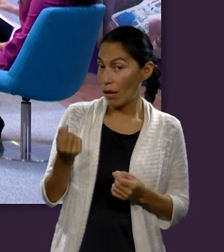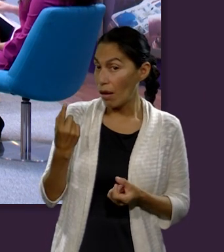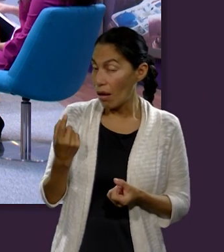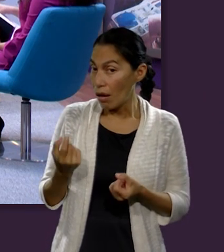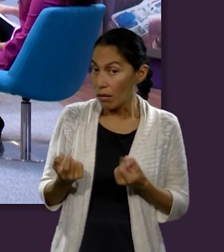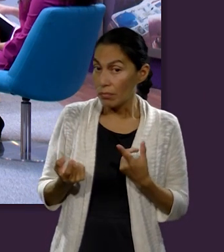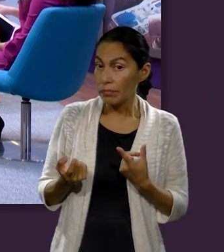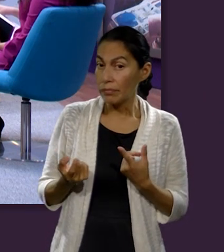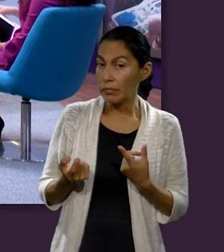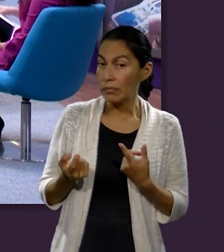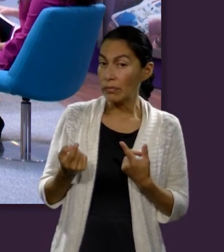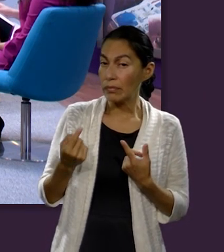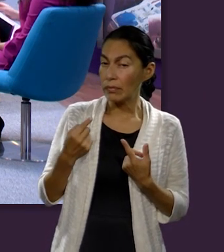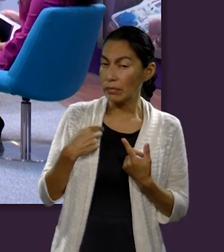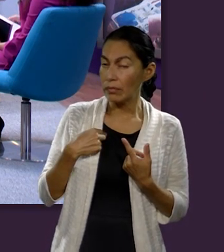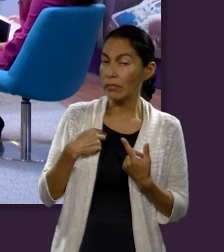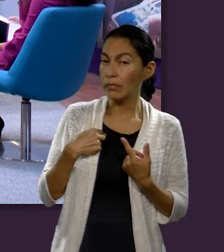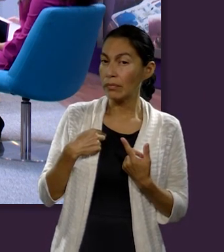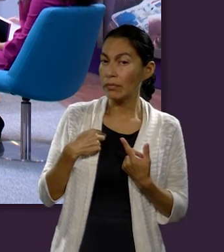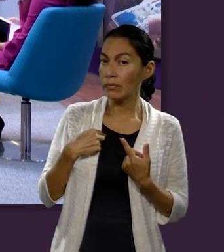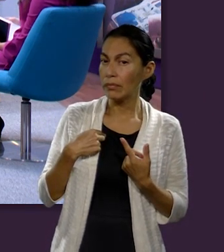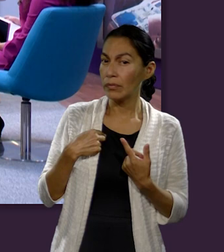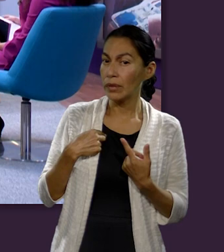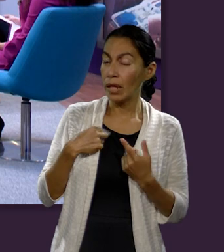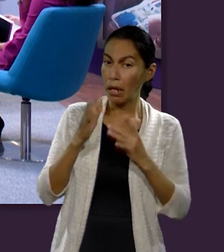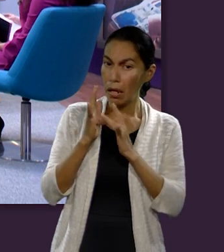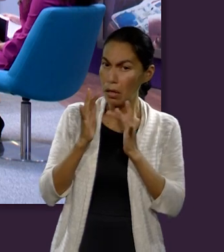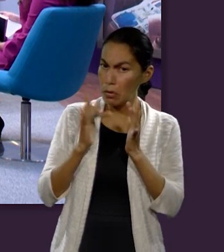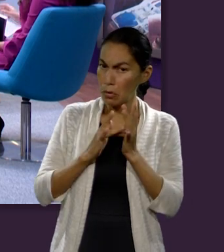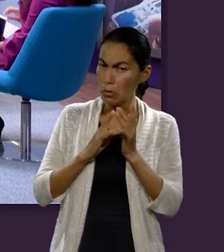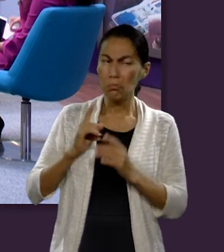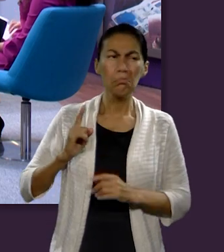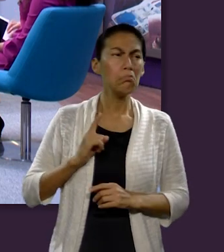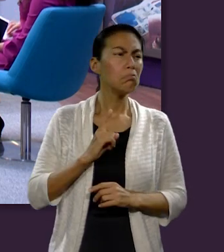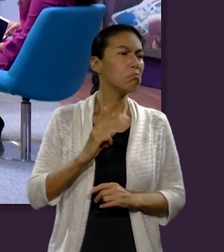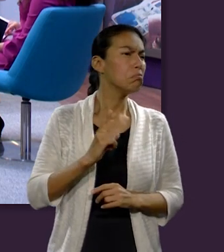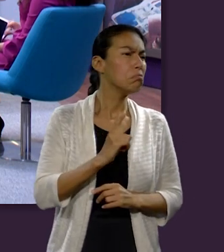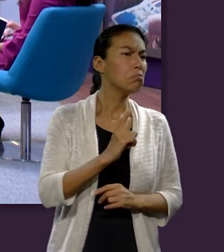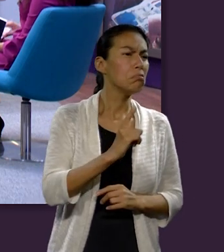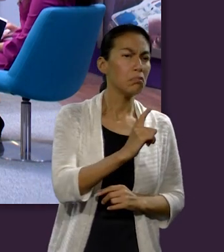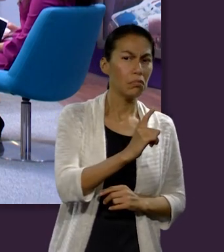la atención es que dice el relato que Jesús iba pasando por ahí.